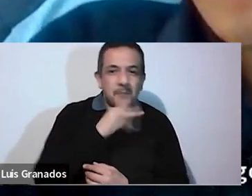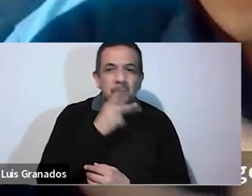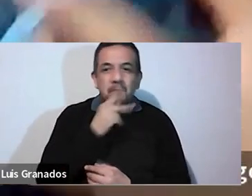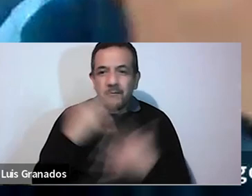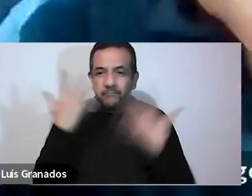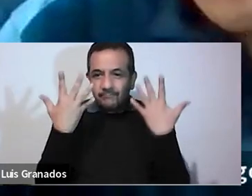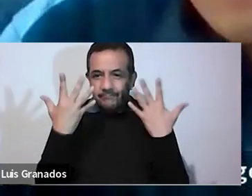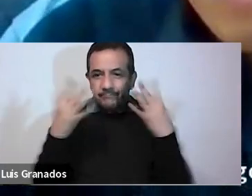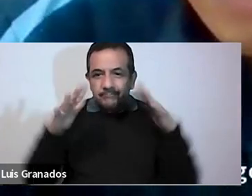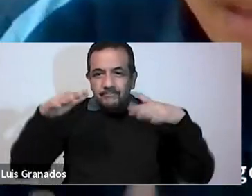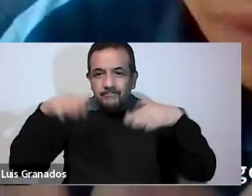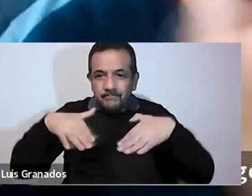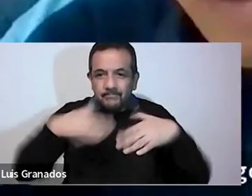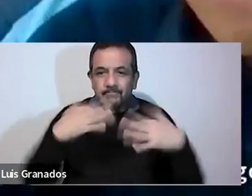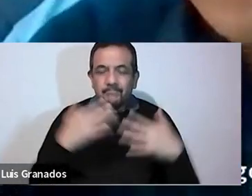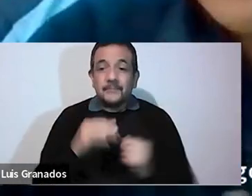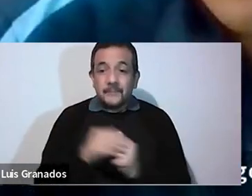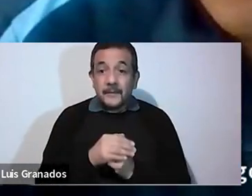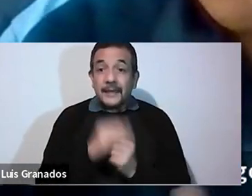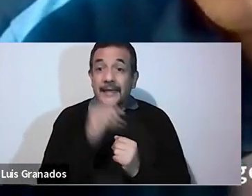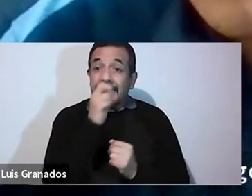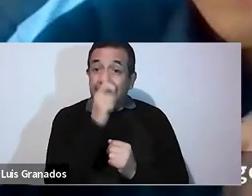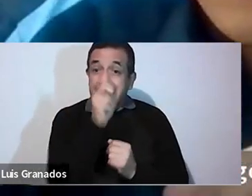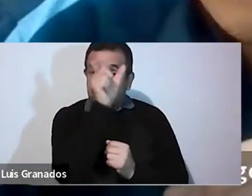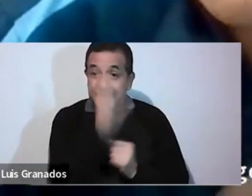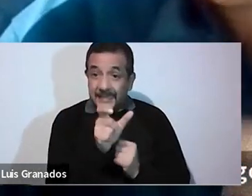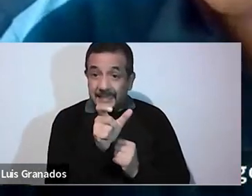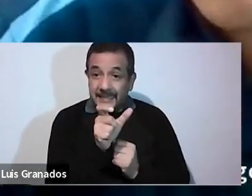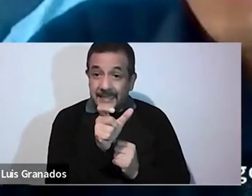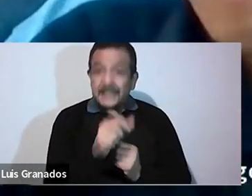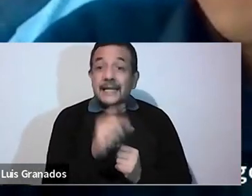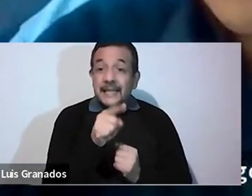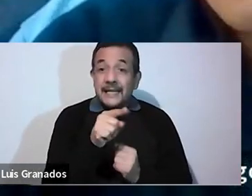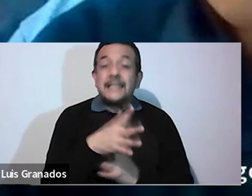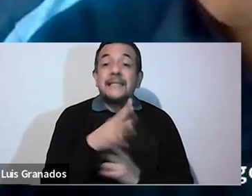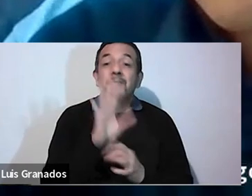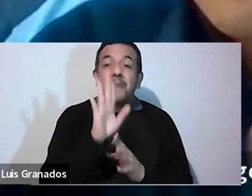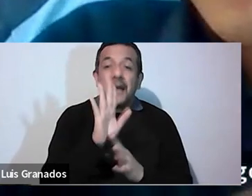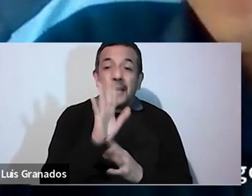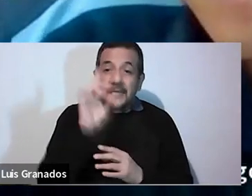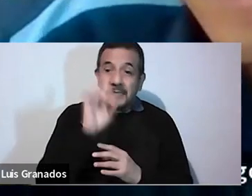Es decir, este padre que representa a Dios recibe a su hijo menor